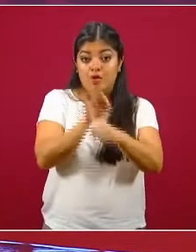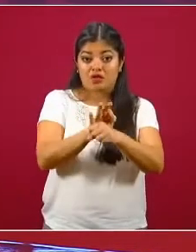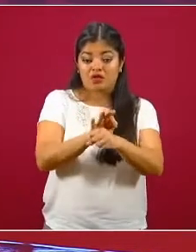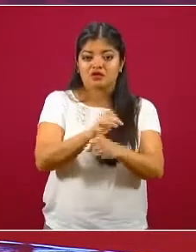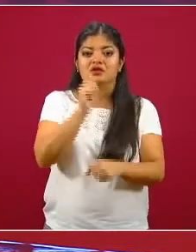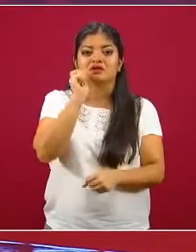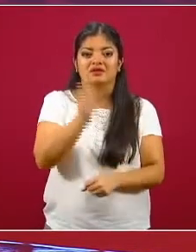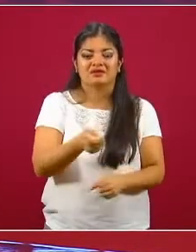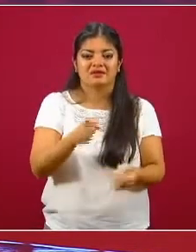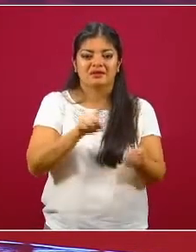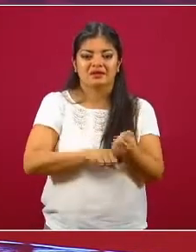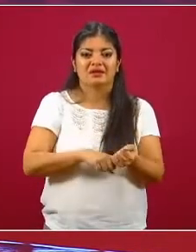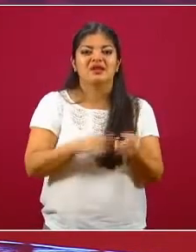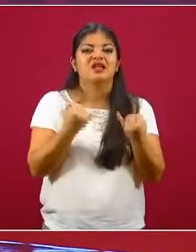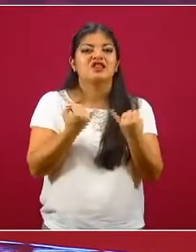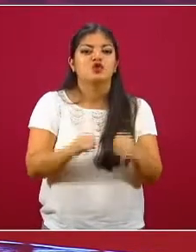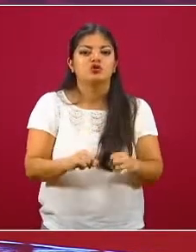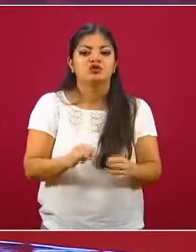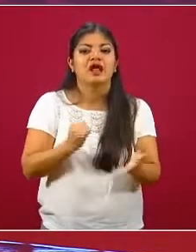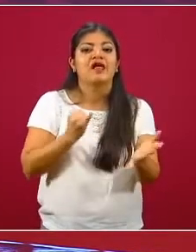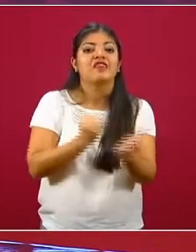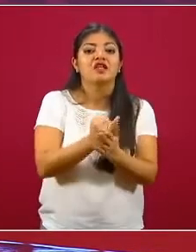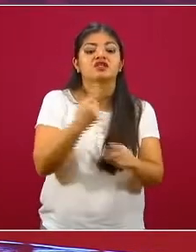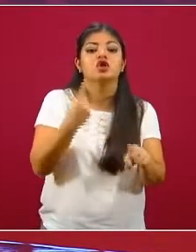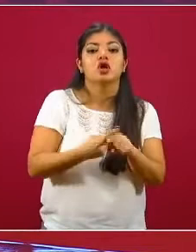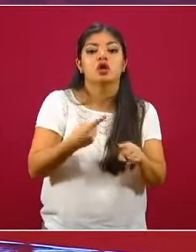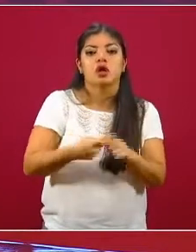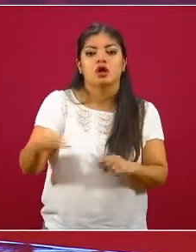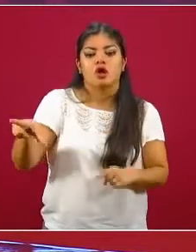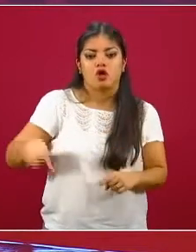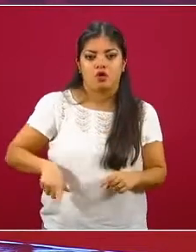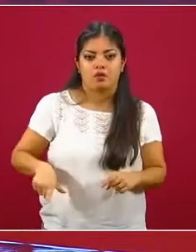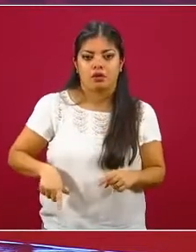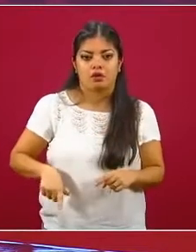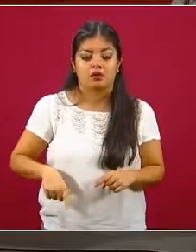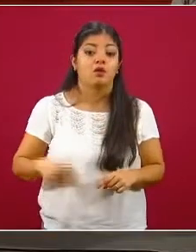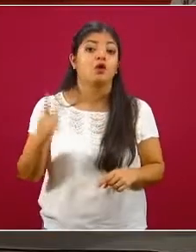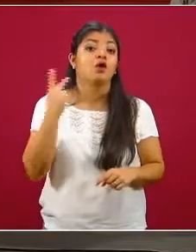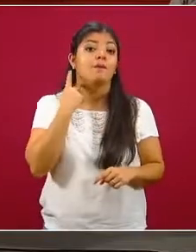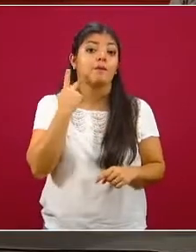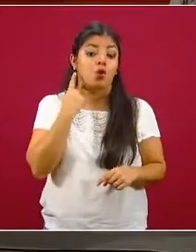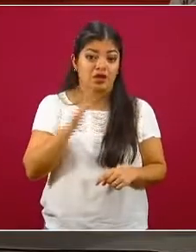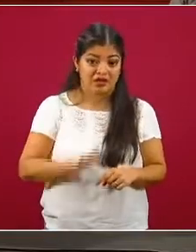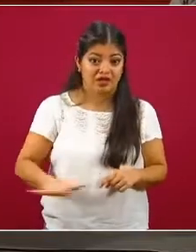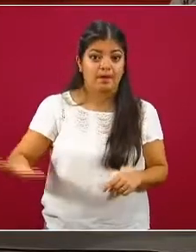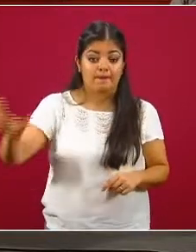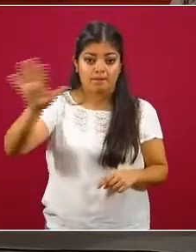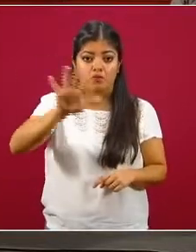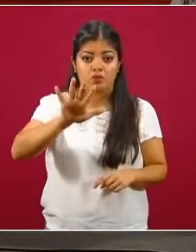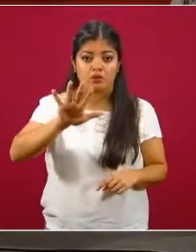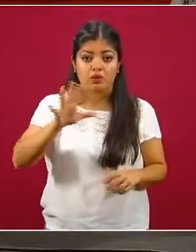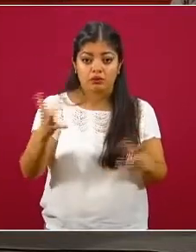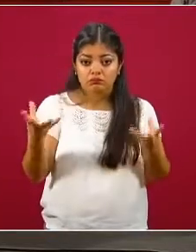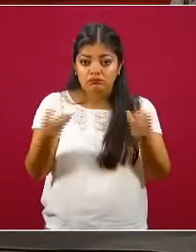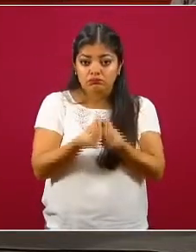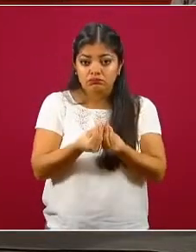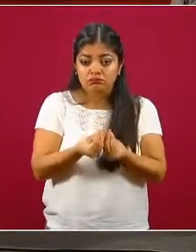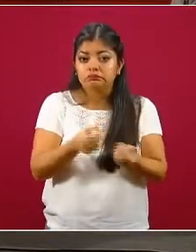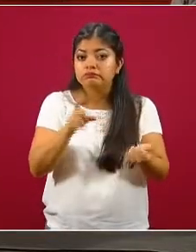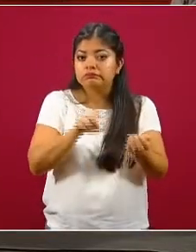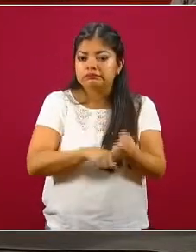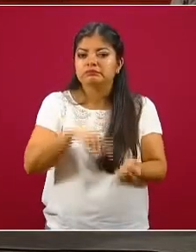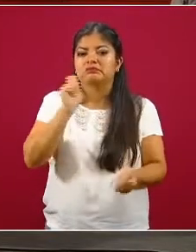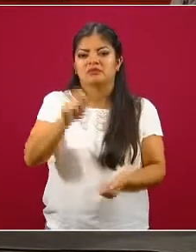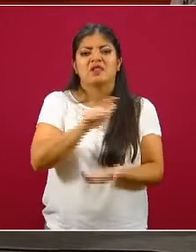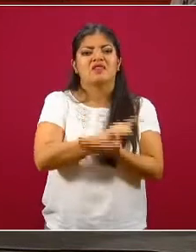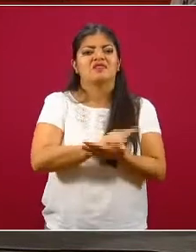contra la interferencia de la industria en las decisiones del Gobierno. Estas políticas públicas incluyen la absoluta